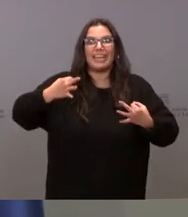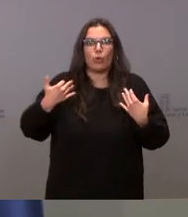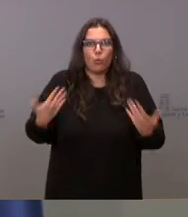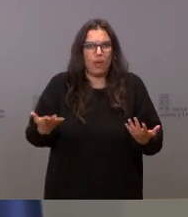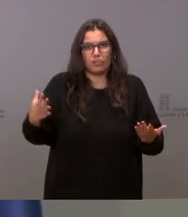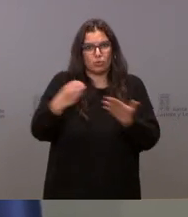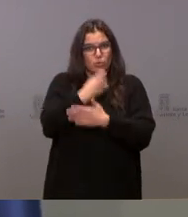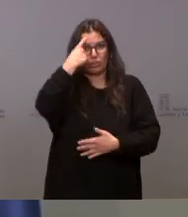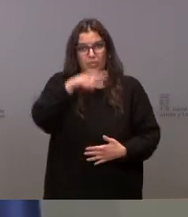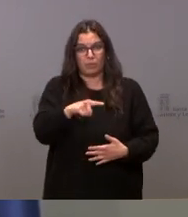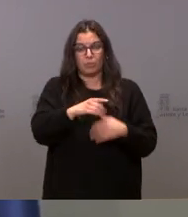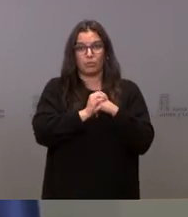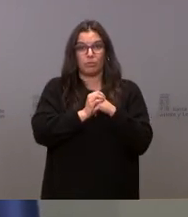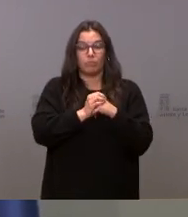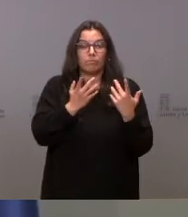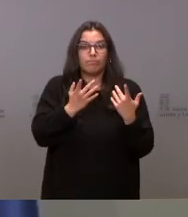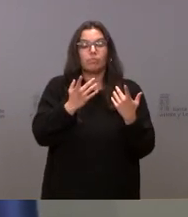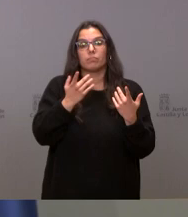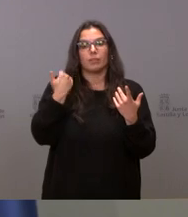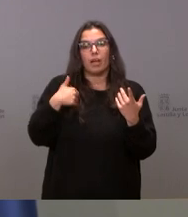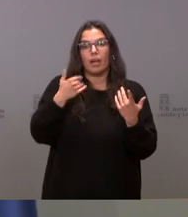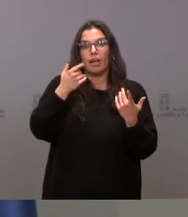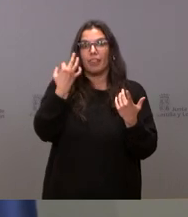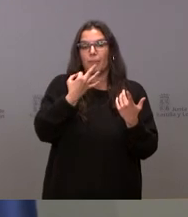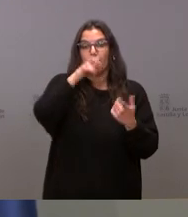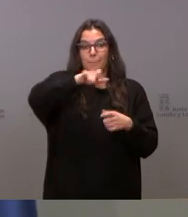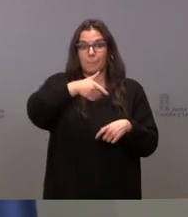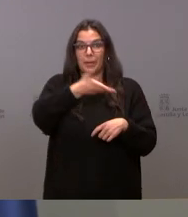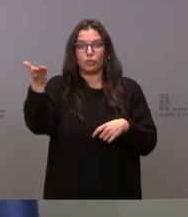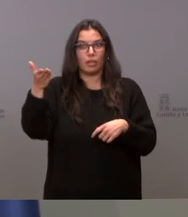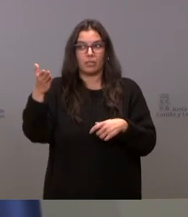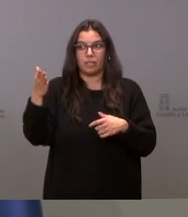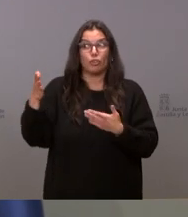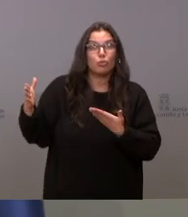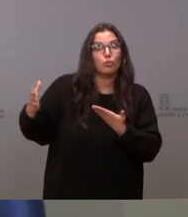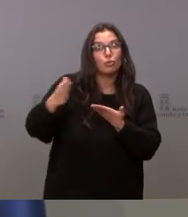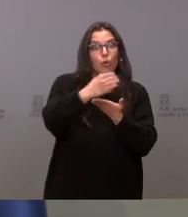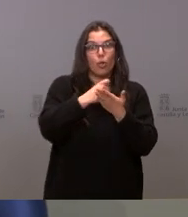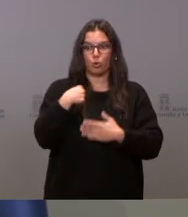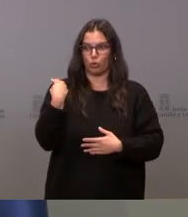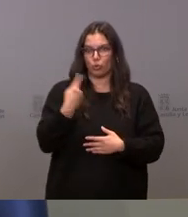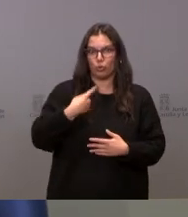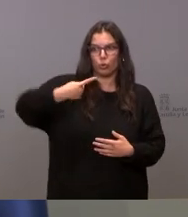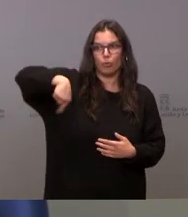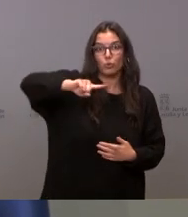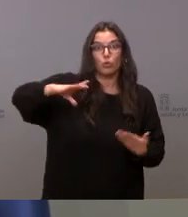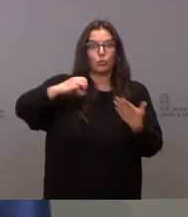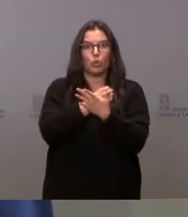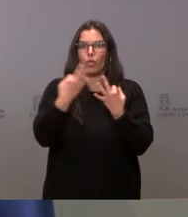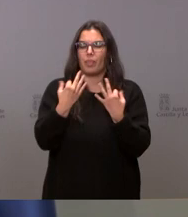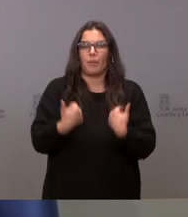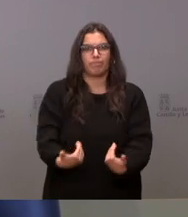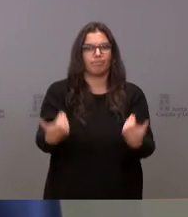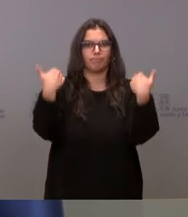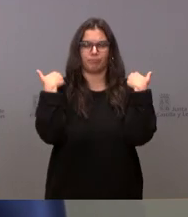es llegado el momento de que la gente también, todos, todos nosotros y todos asuman su